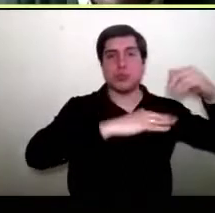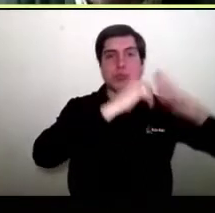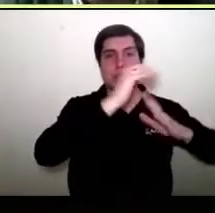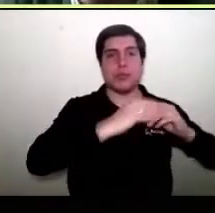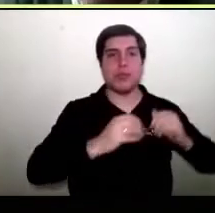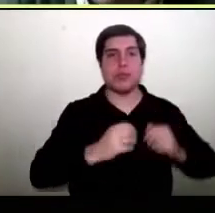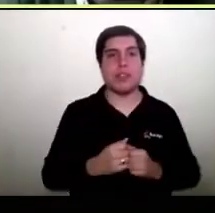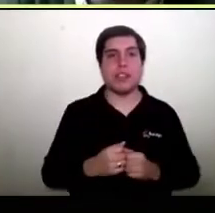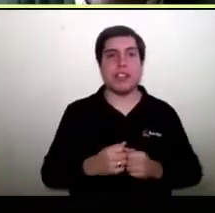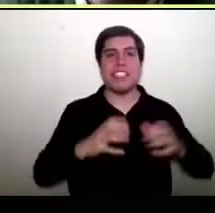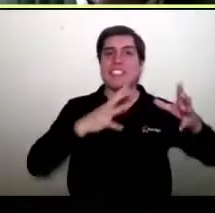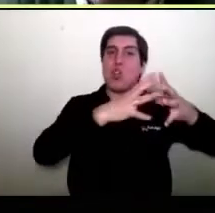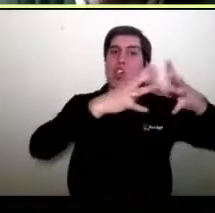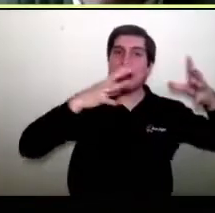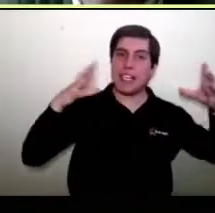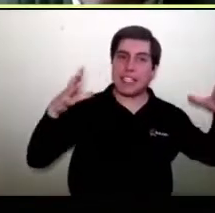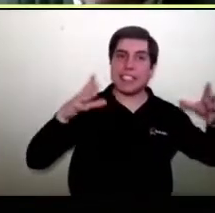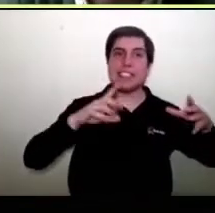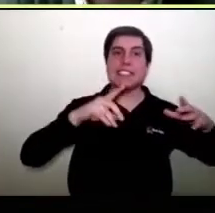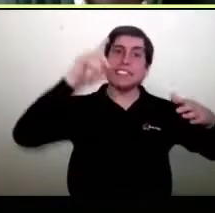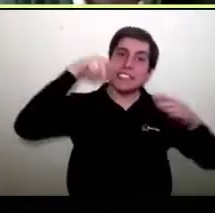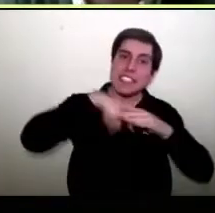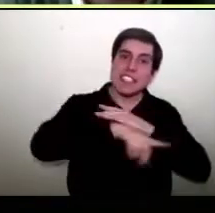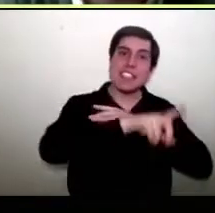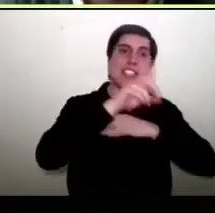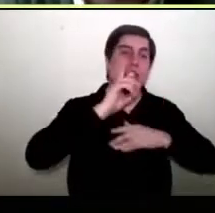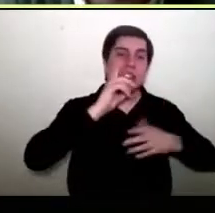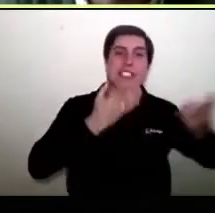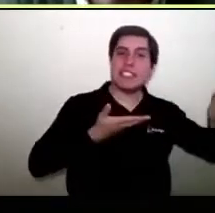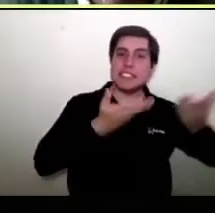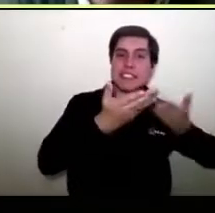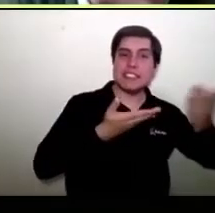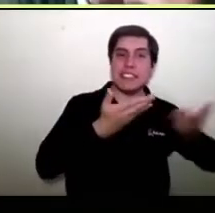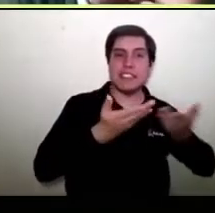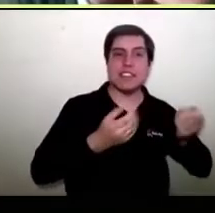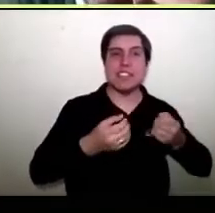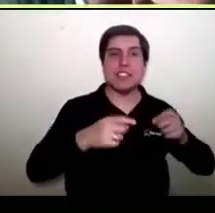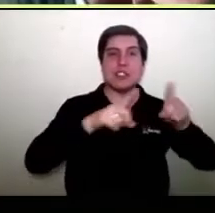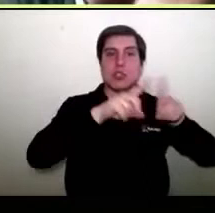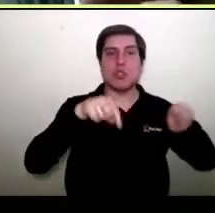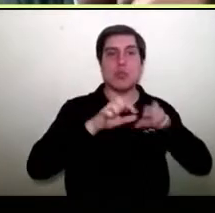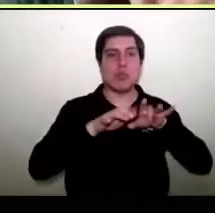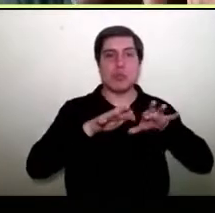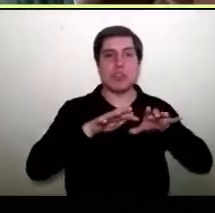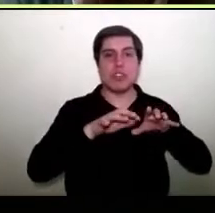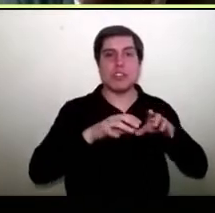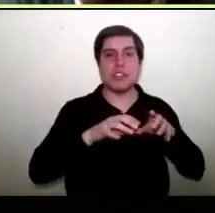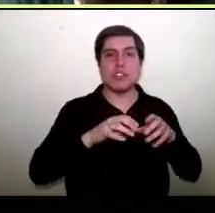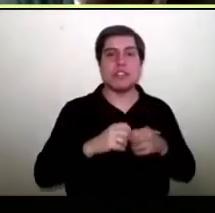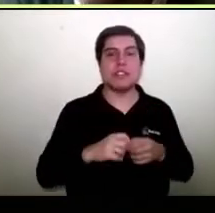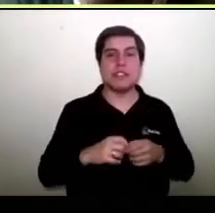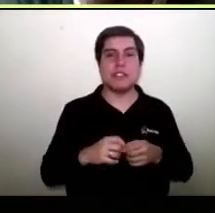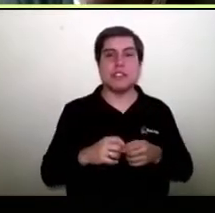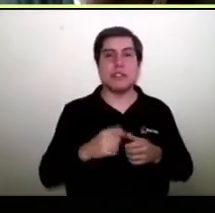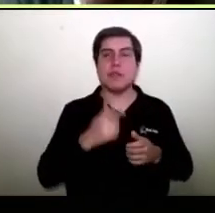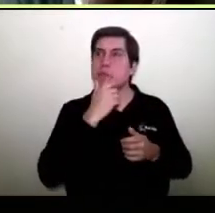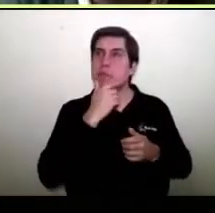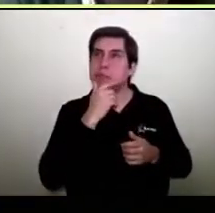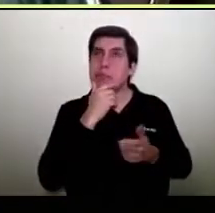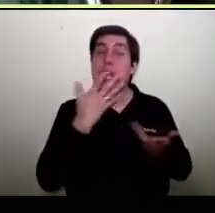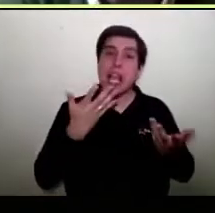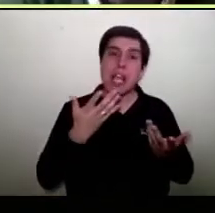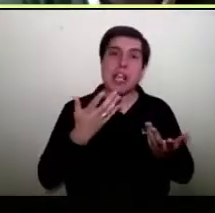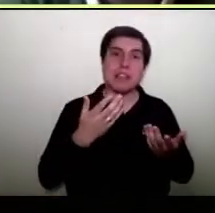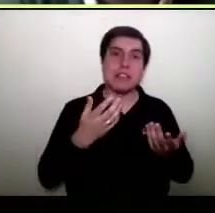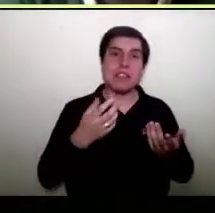o varios edificios, por lo general de gran tamaño, que albergan servicios locales y oficinas en un solo lugar. Es decir, si lo vamos con lo que conversábamos recién, en un